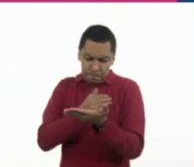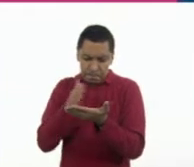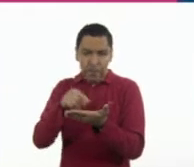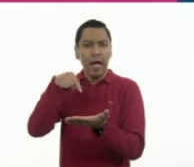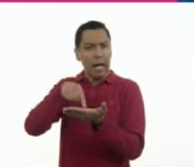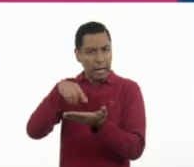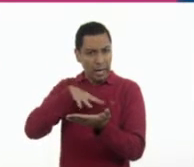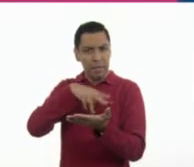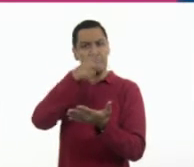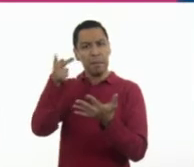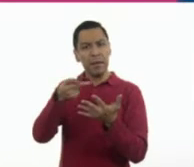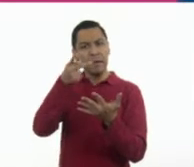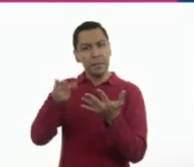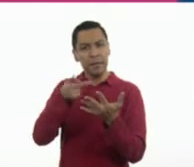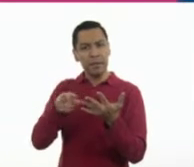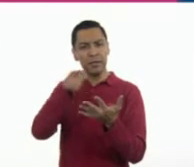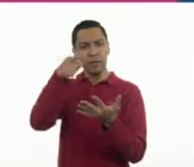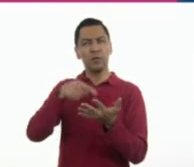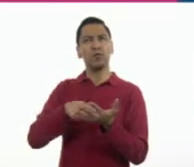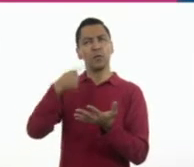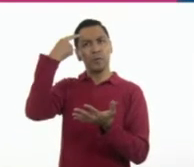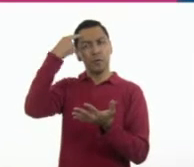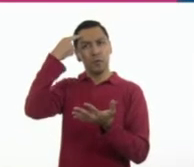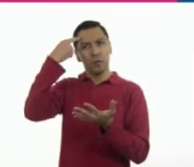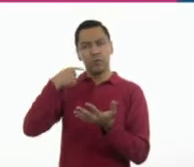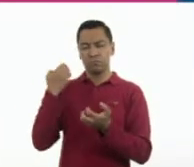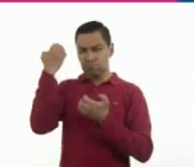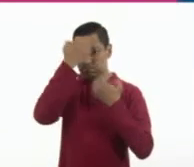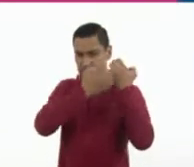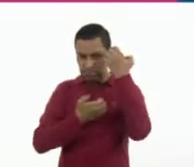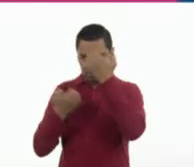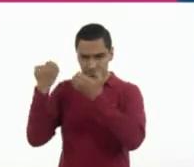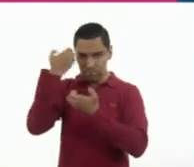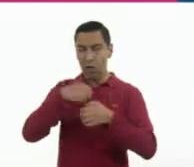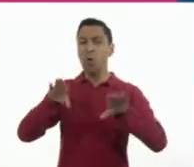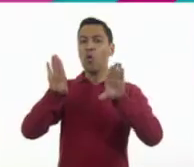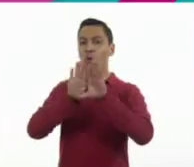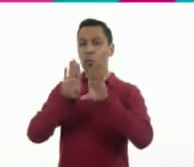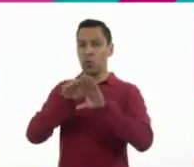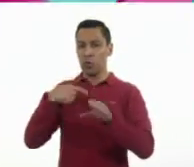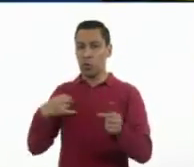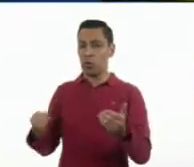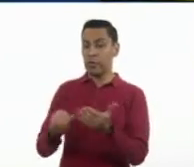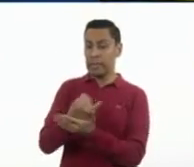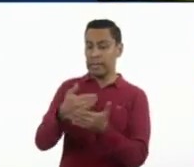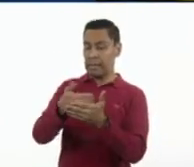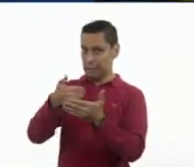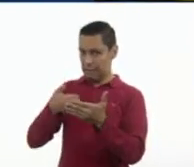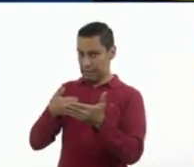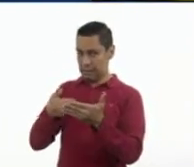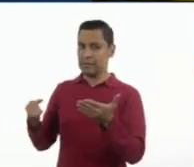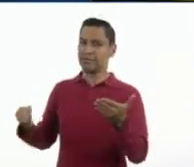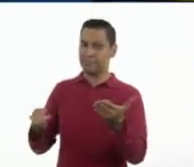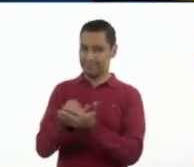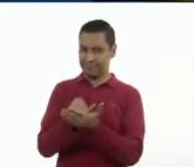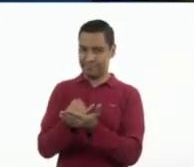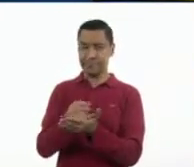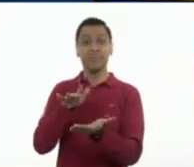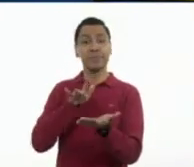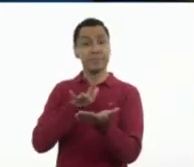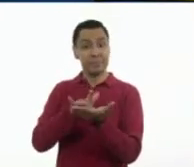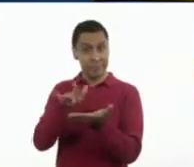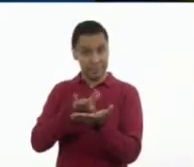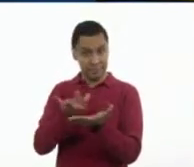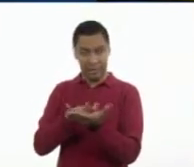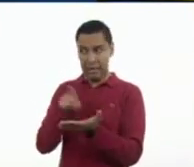preguntas más que les van a ayudar a analizar más a detalle los anuncios o propagandas. Ah, pero también es importante apoyarse con